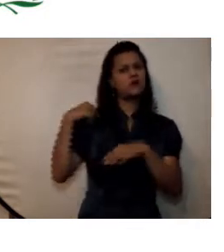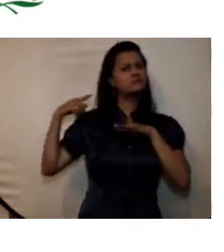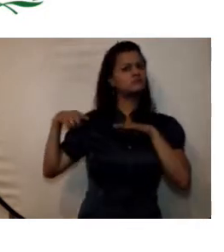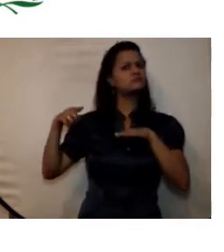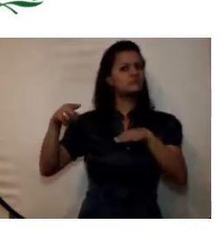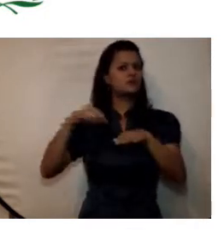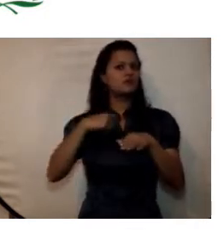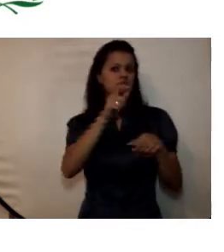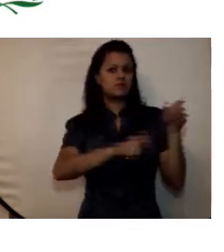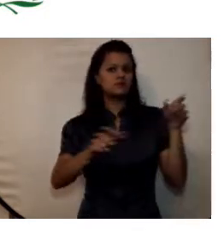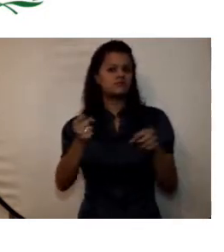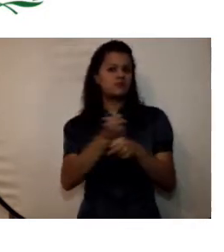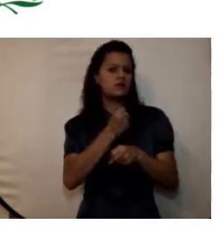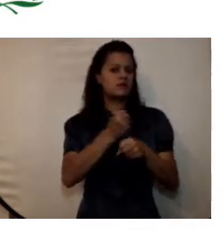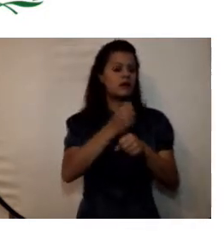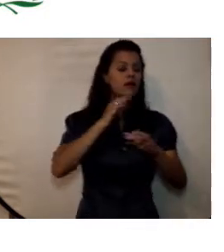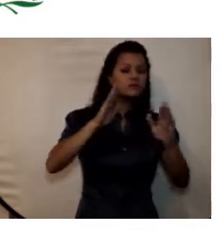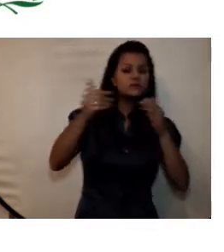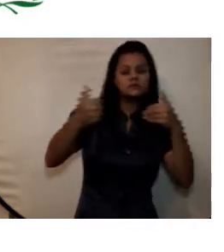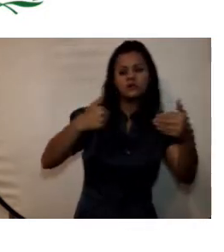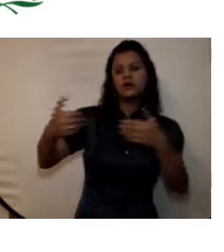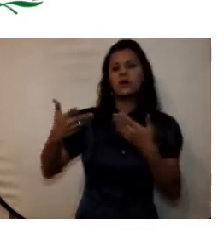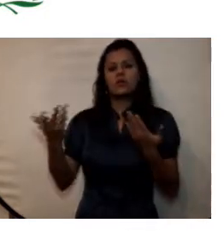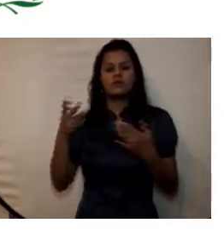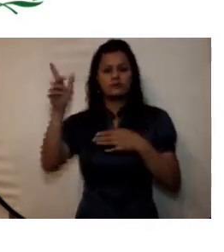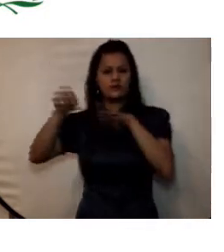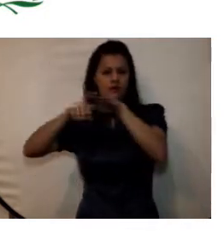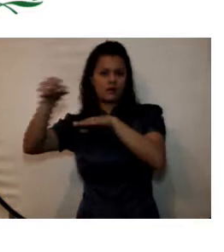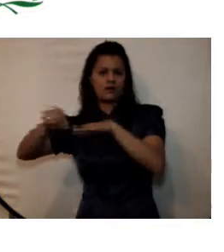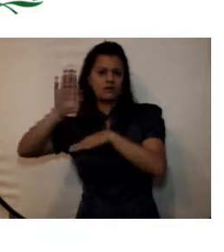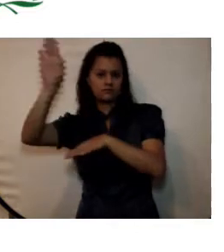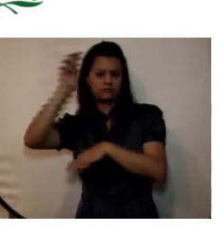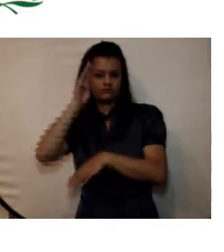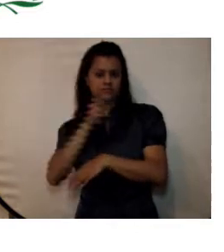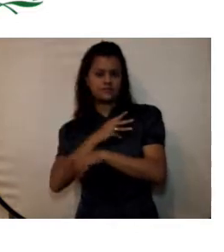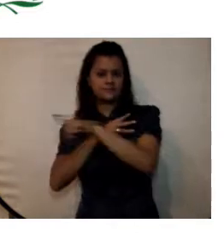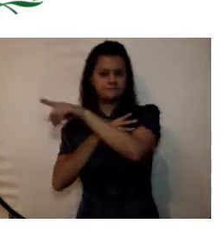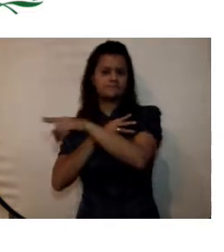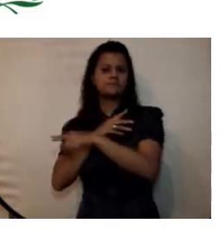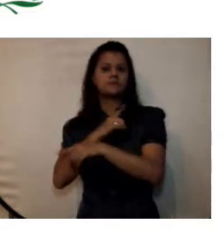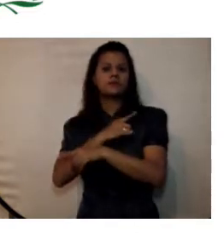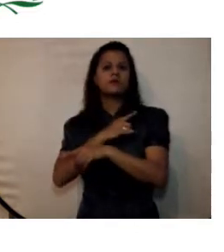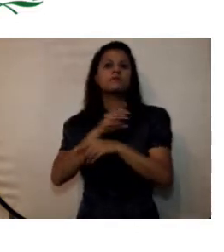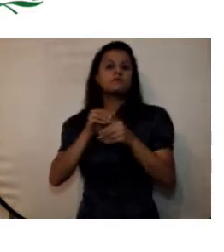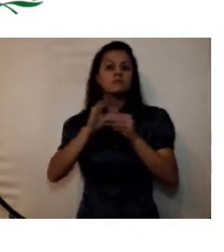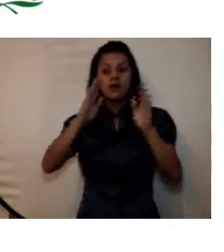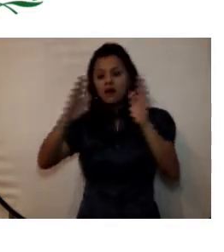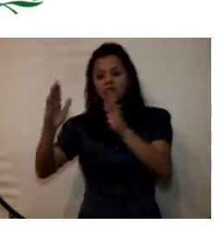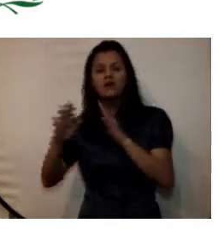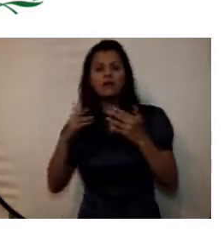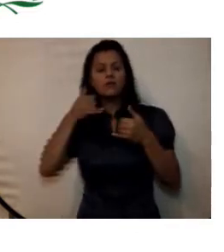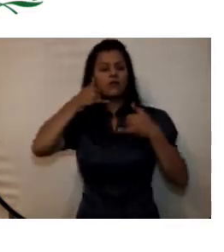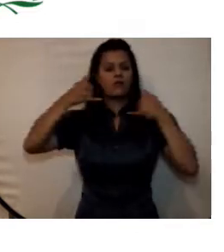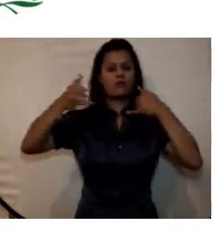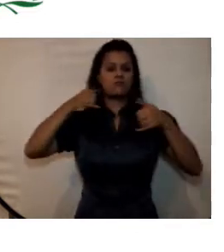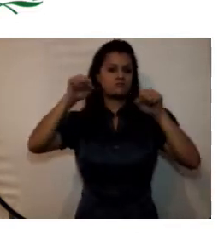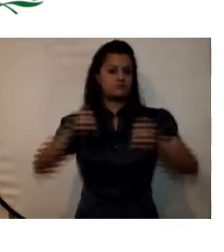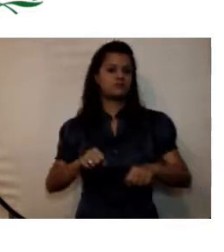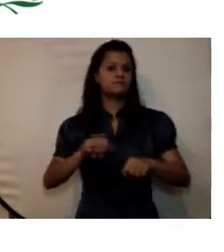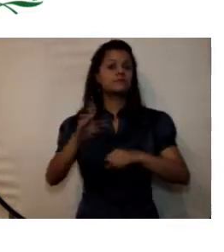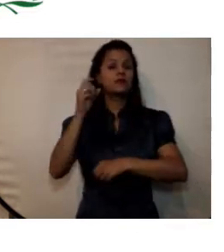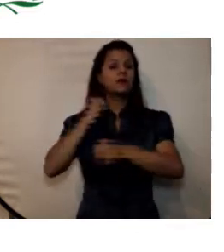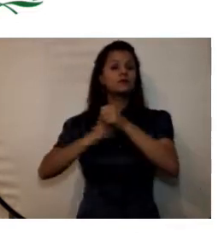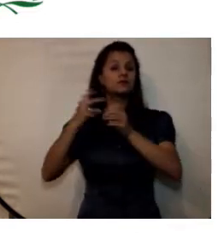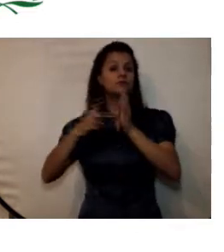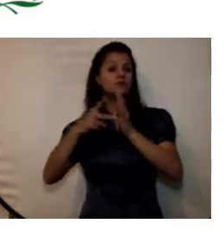con personal para la atención de usuarios en la sede Cajicá Campus Nueva Granada y atención mediante call center para el año 2016 se